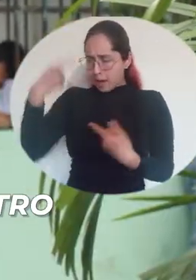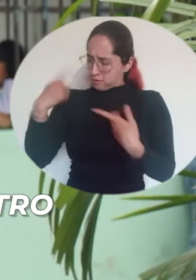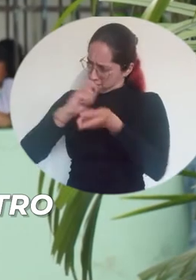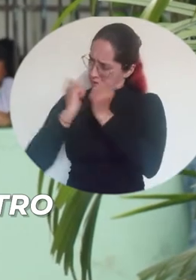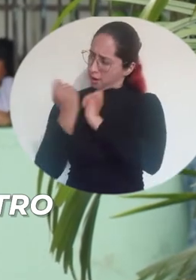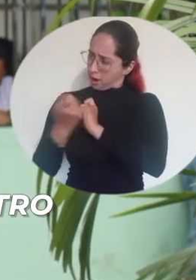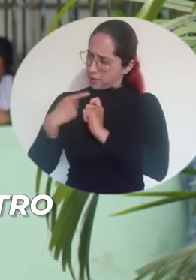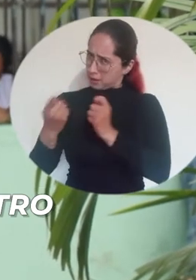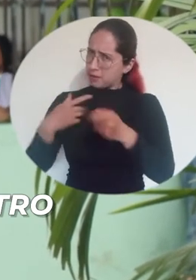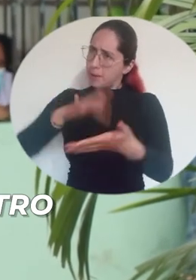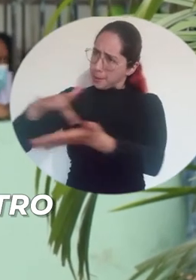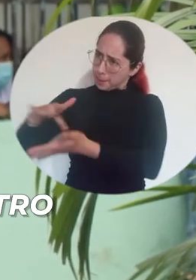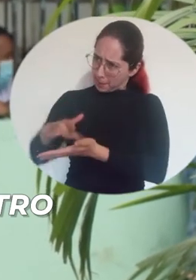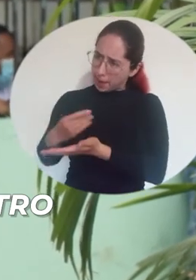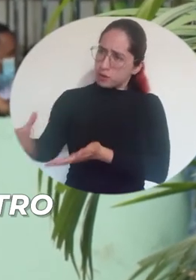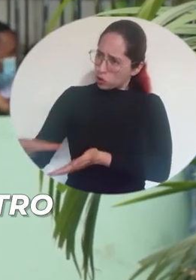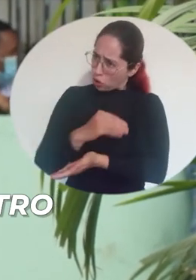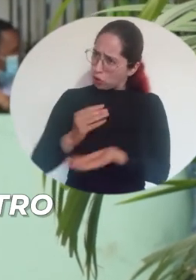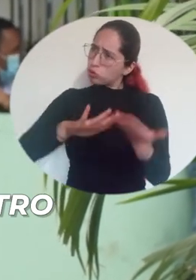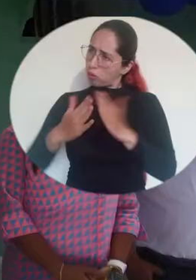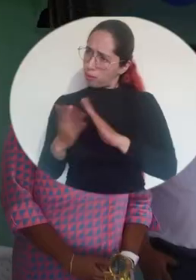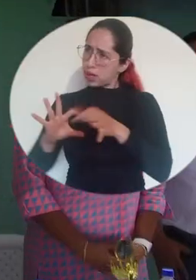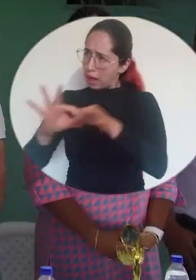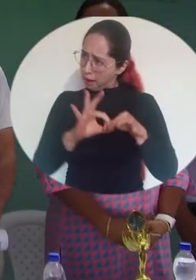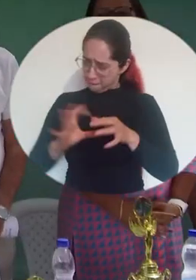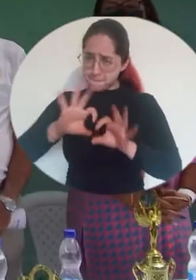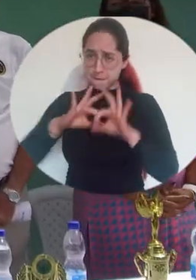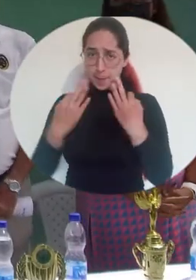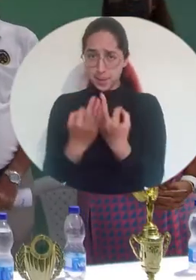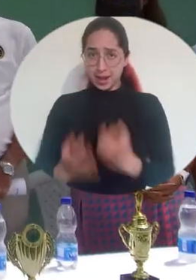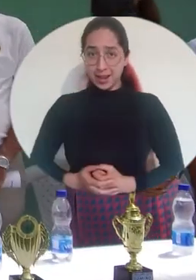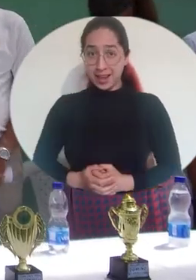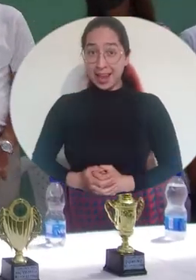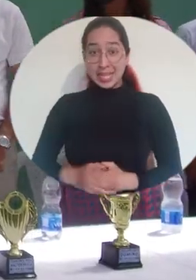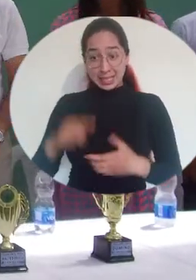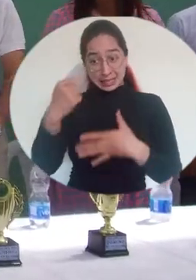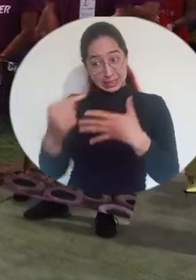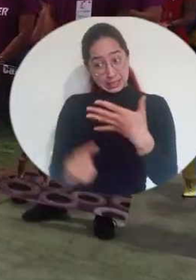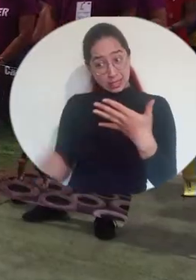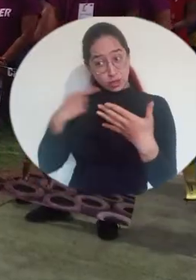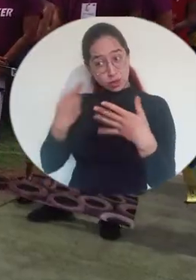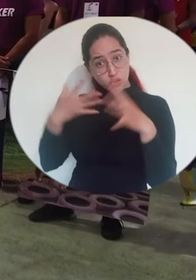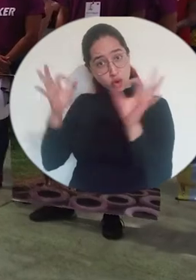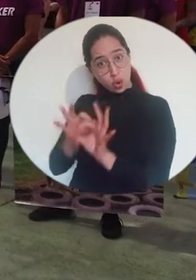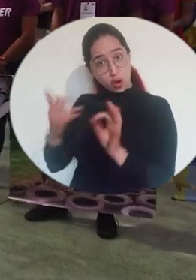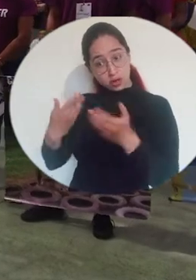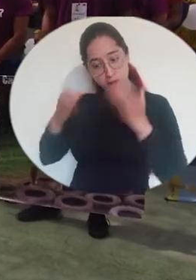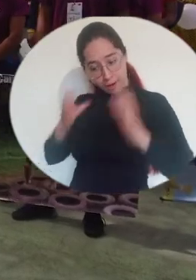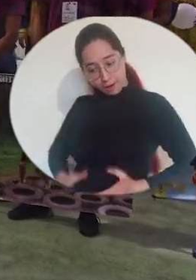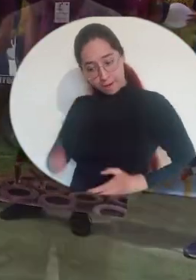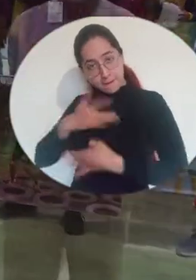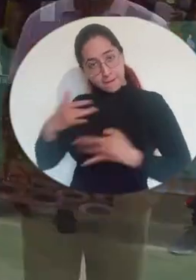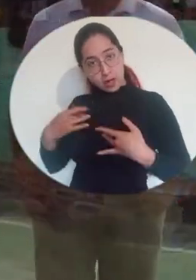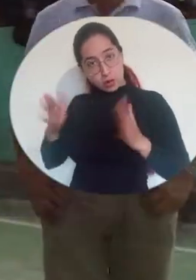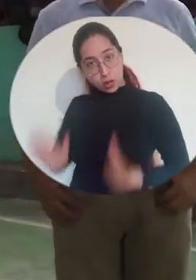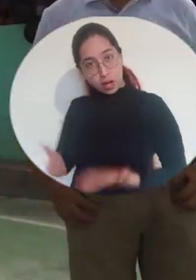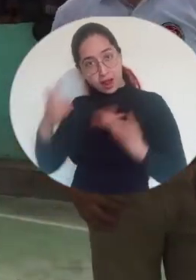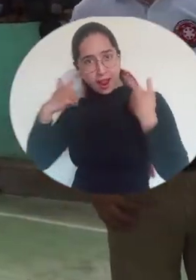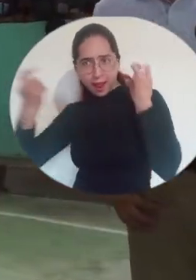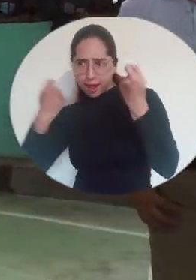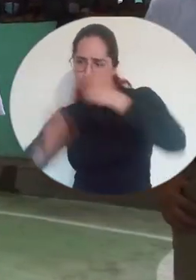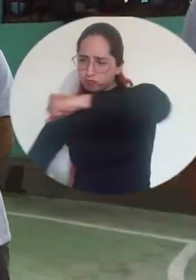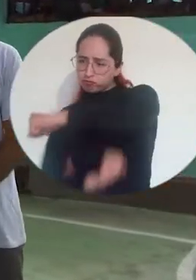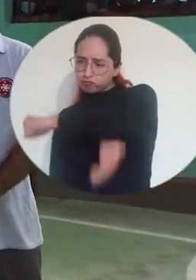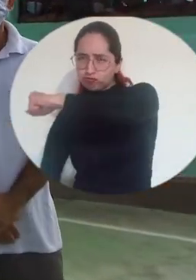participar entre todos, como una comunidad, como una familia. Estas actividades, enmarcadas en la línea de atención a la salud física y la estrategia de